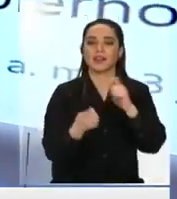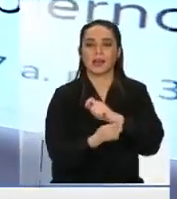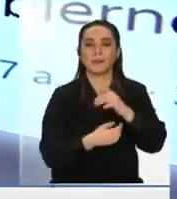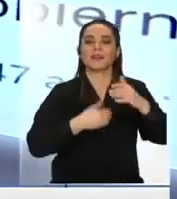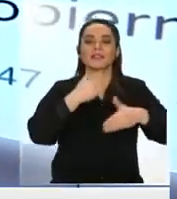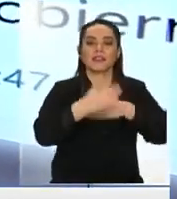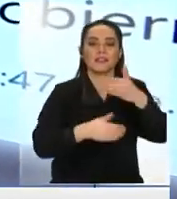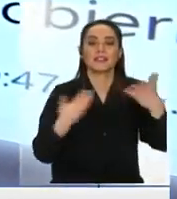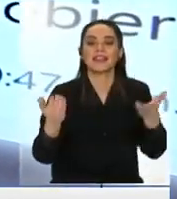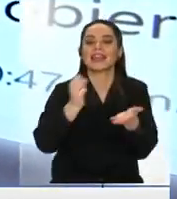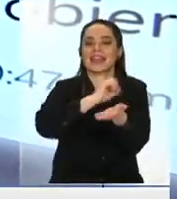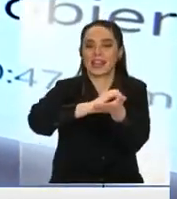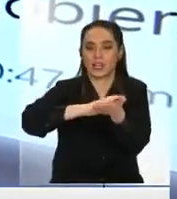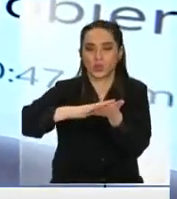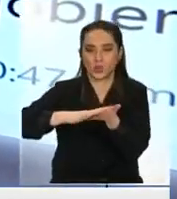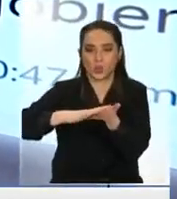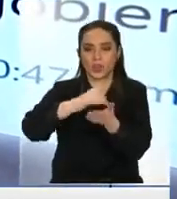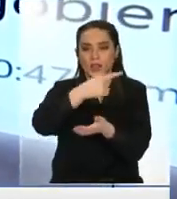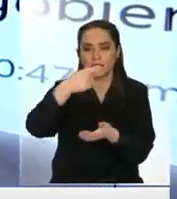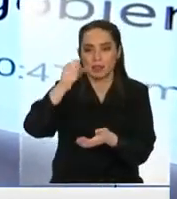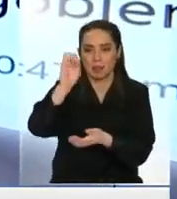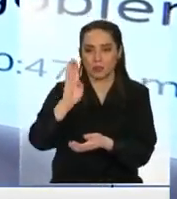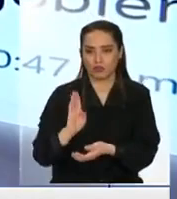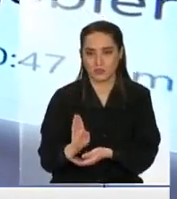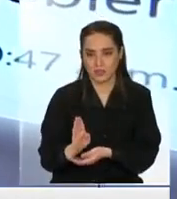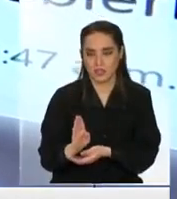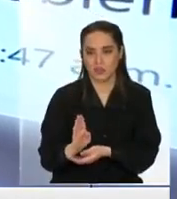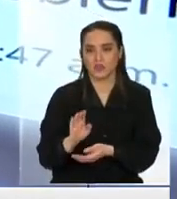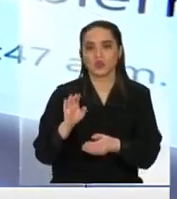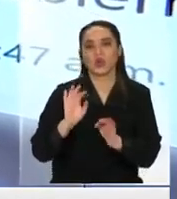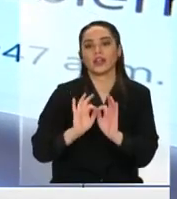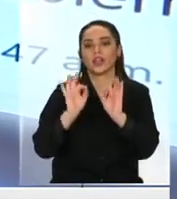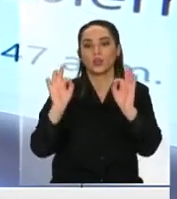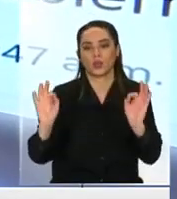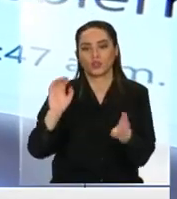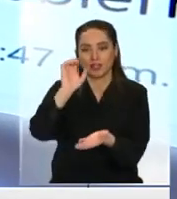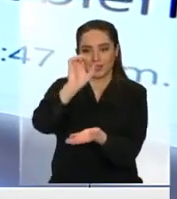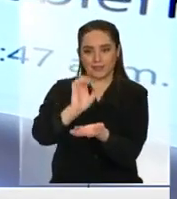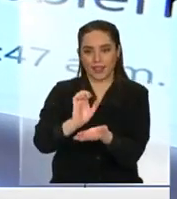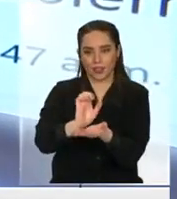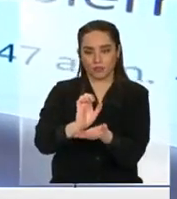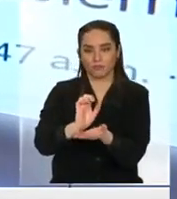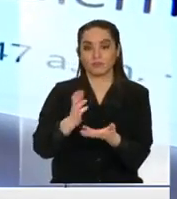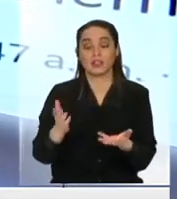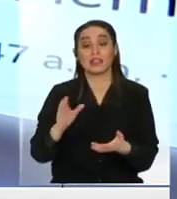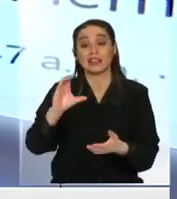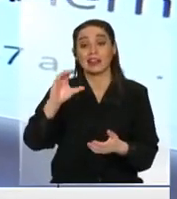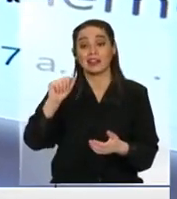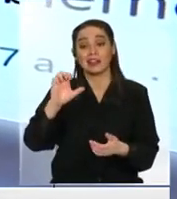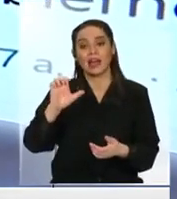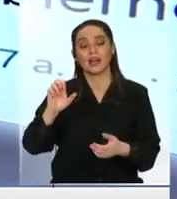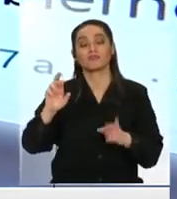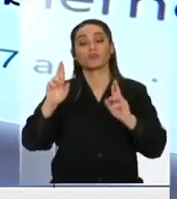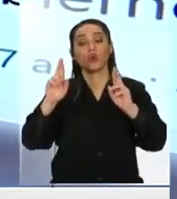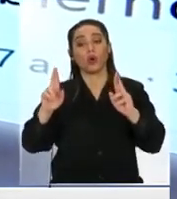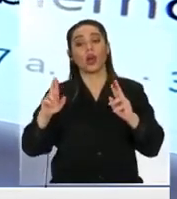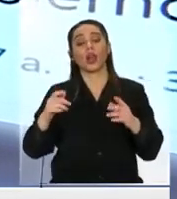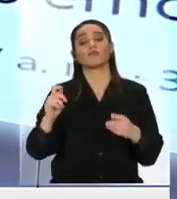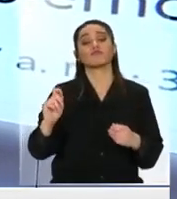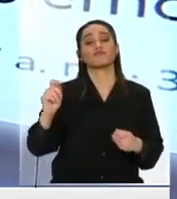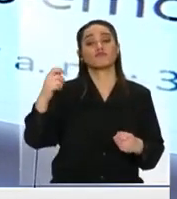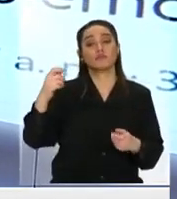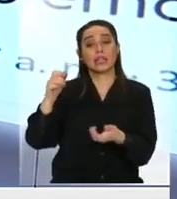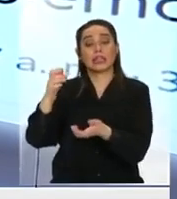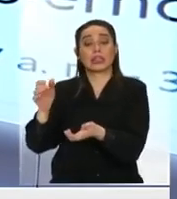avanza hacia la gratuidad al 100% en la educación estatal y el CAE esperamos poder condonarlo cambiando